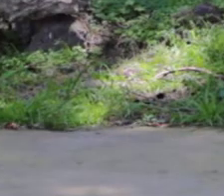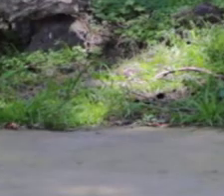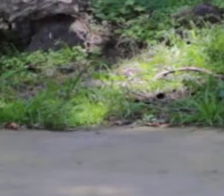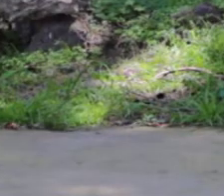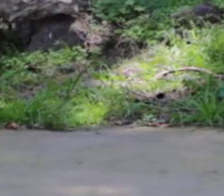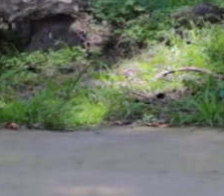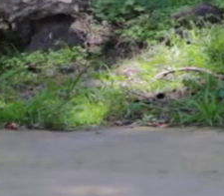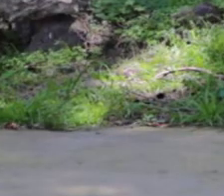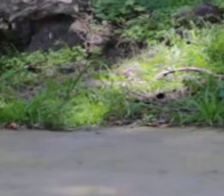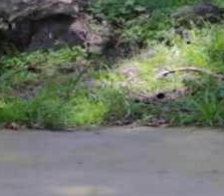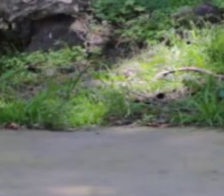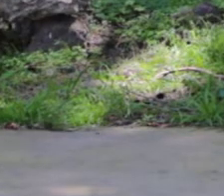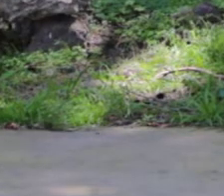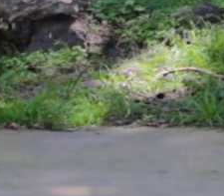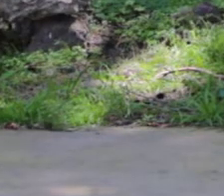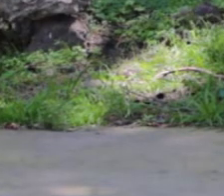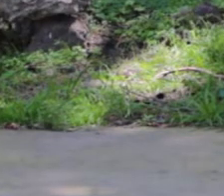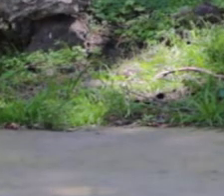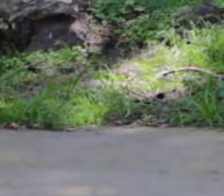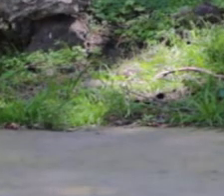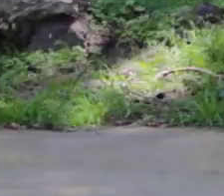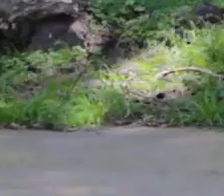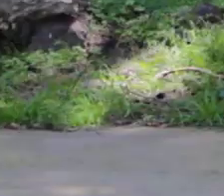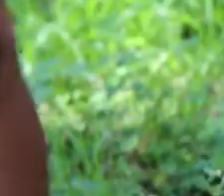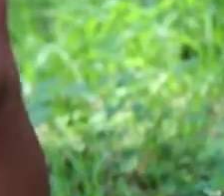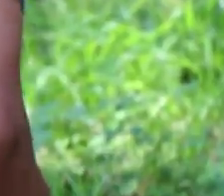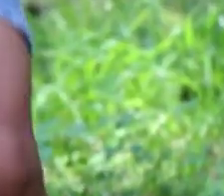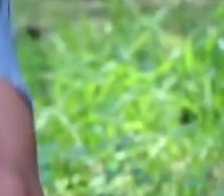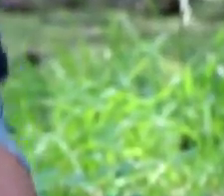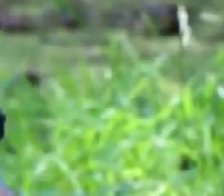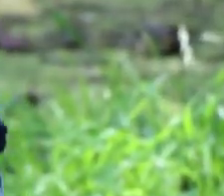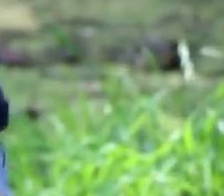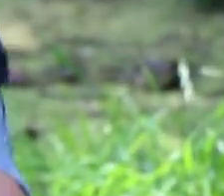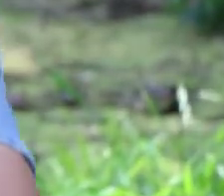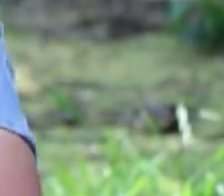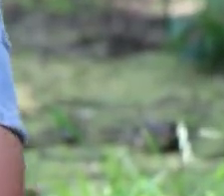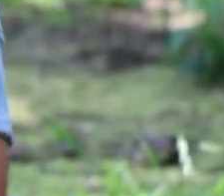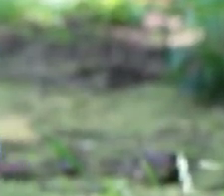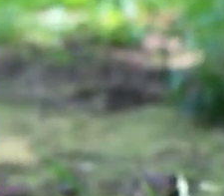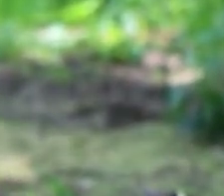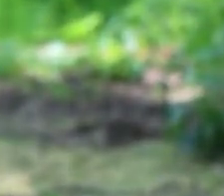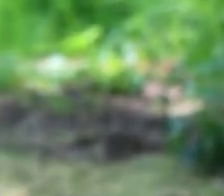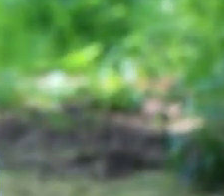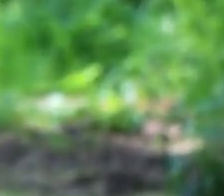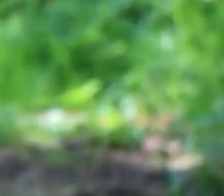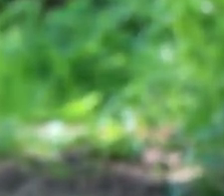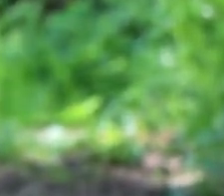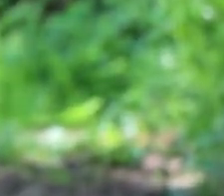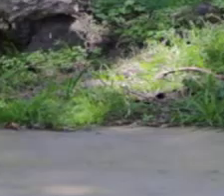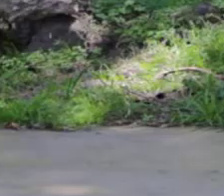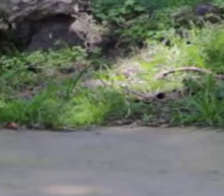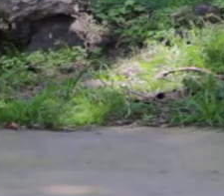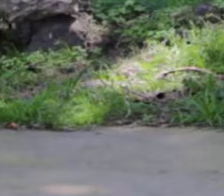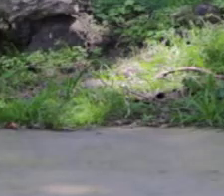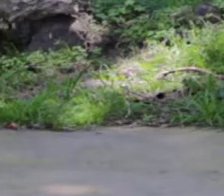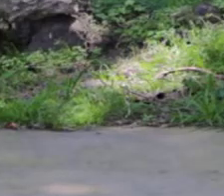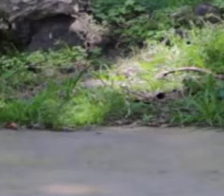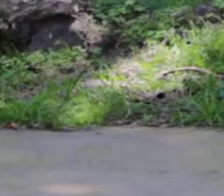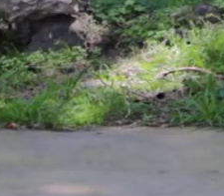más. Bien trabajado. Respira. Bien. Una más. Bien.